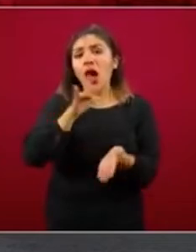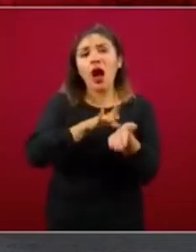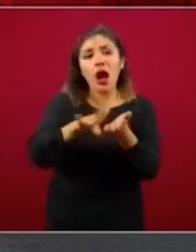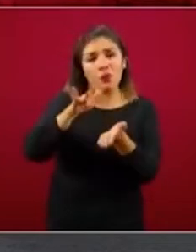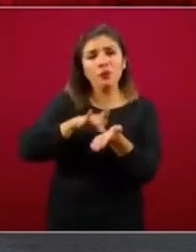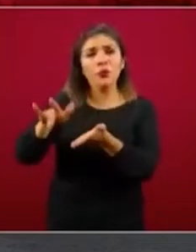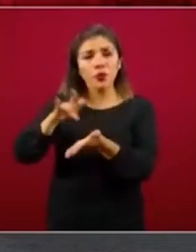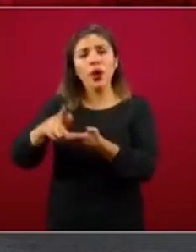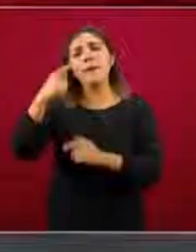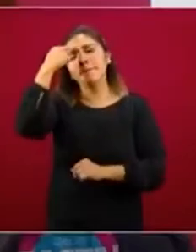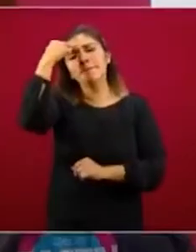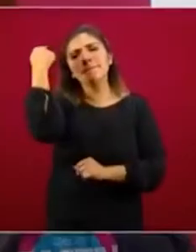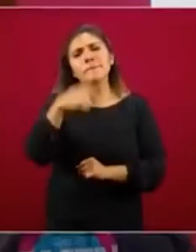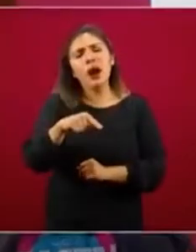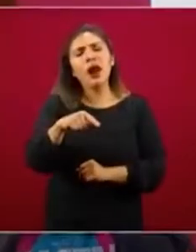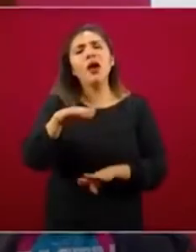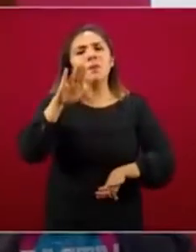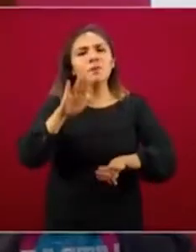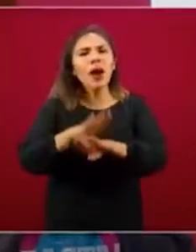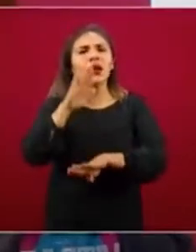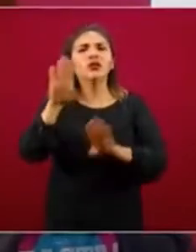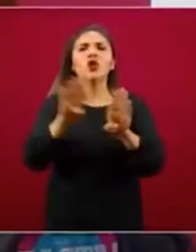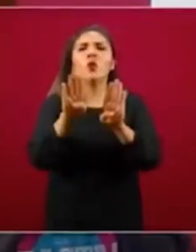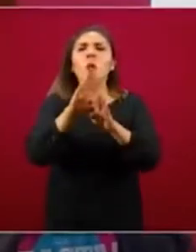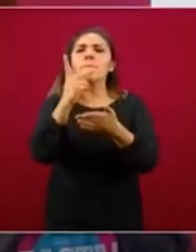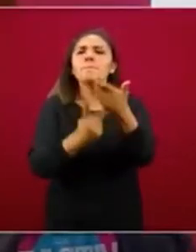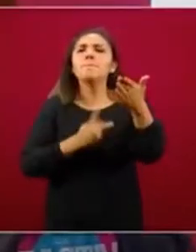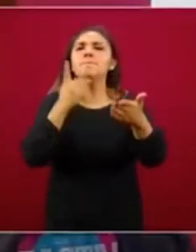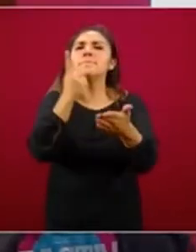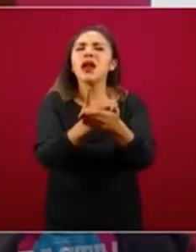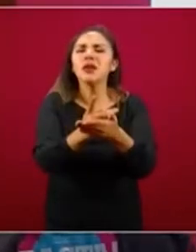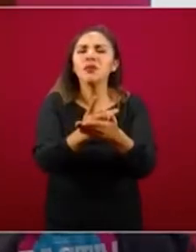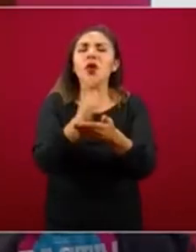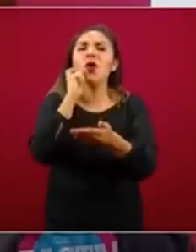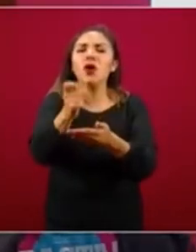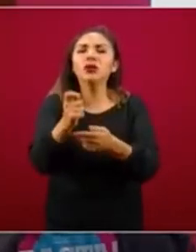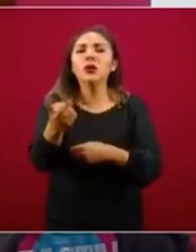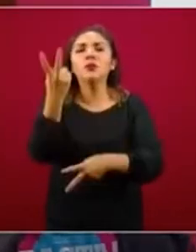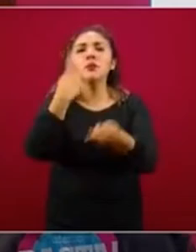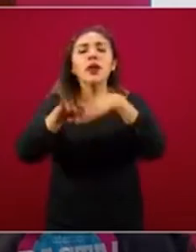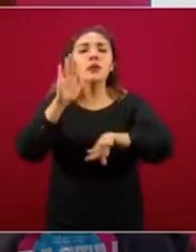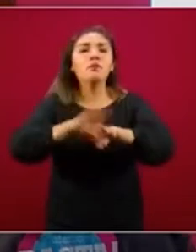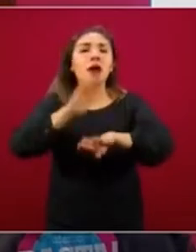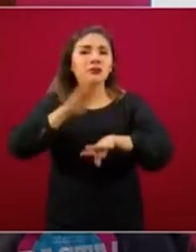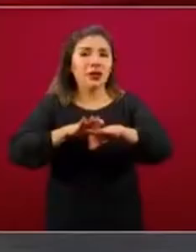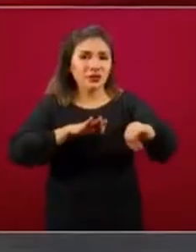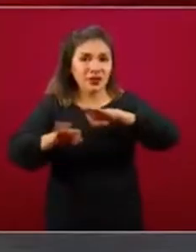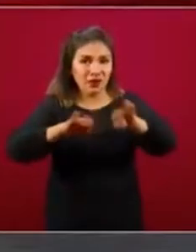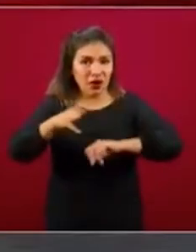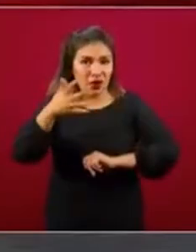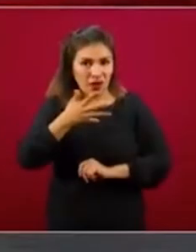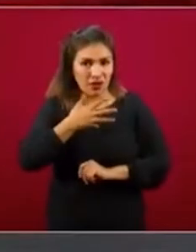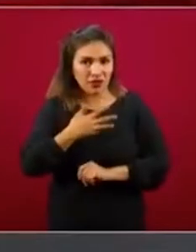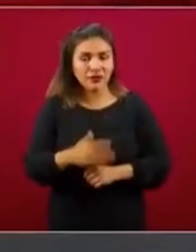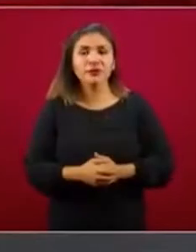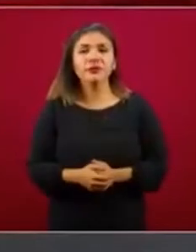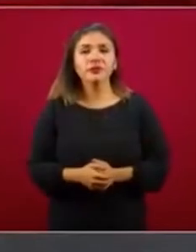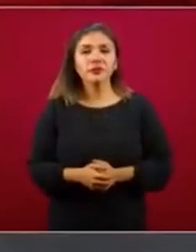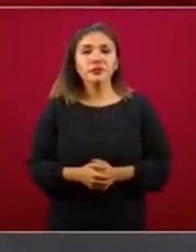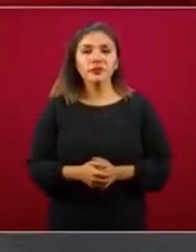apoyando para incentivar la detonación del empleo. Siguiente lámina.